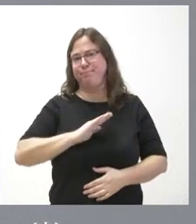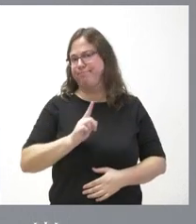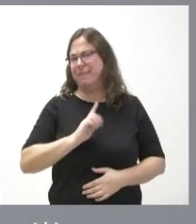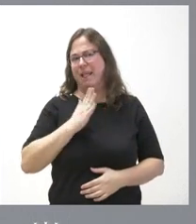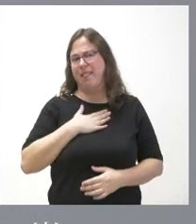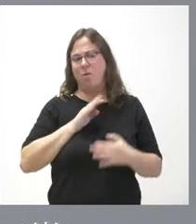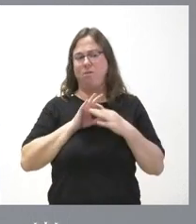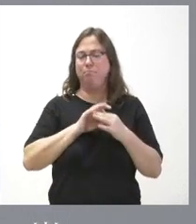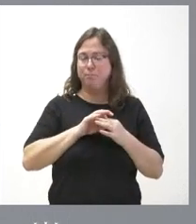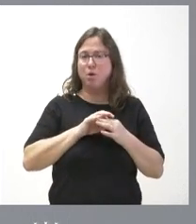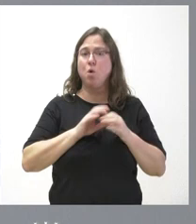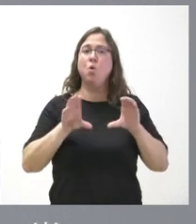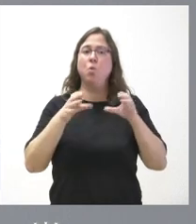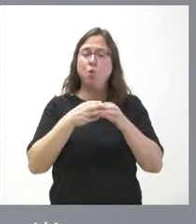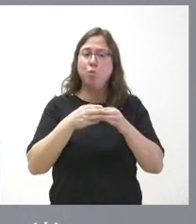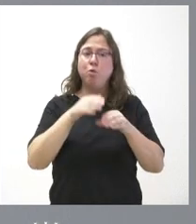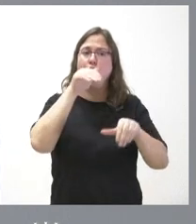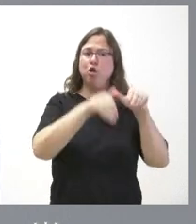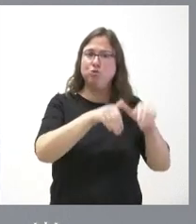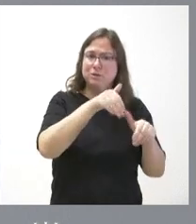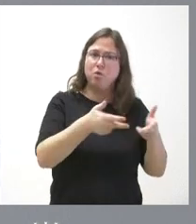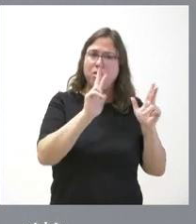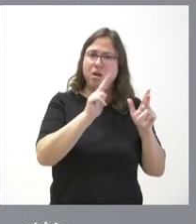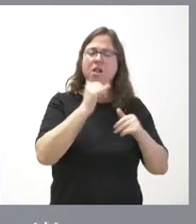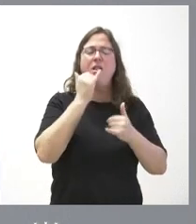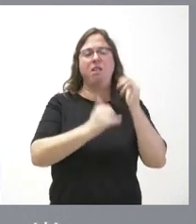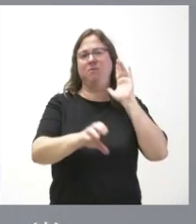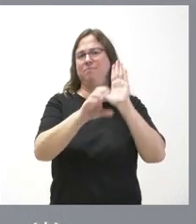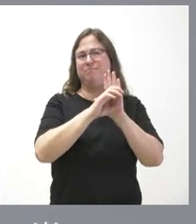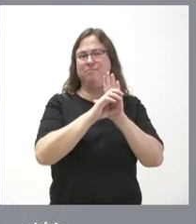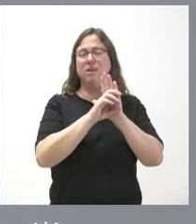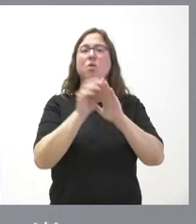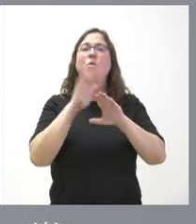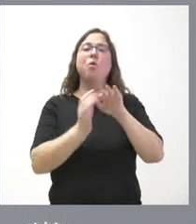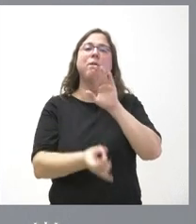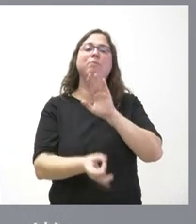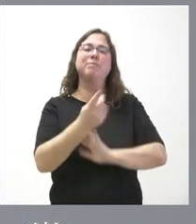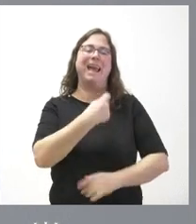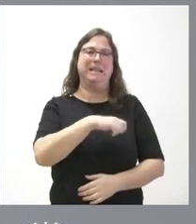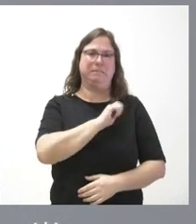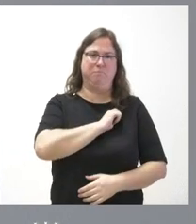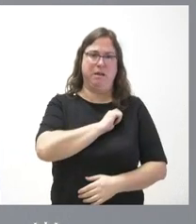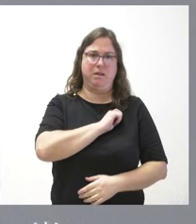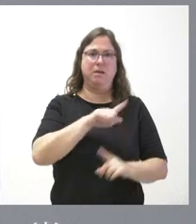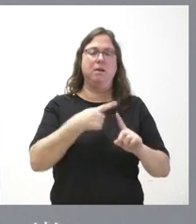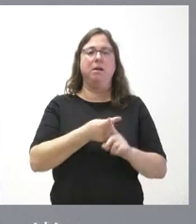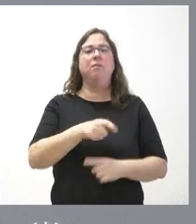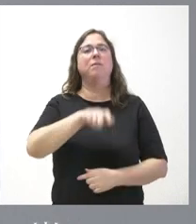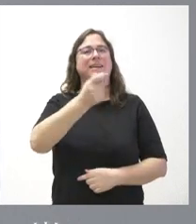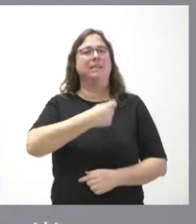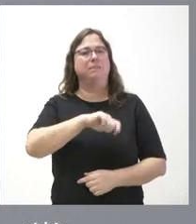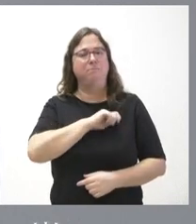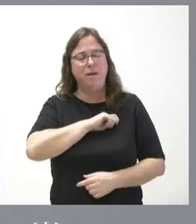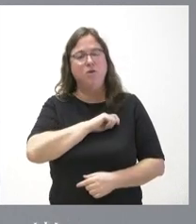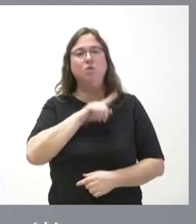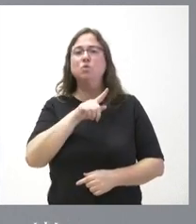partidos constitucionales diciendo que el problema tiene su origen en España y en los españoles y en el Tribunal Constitucional y